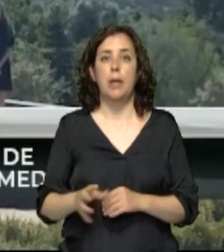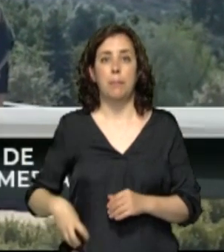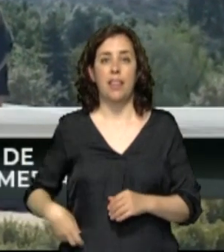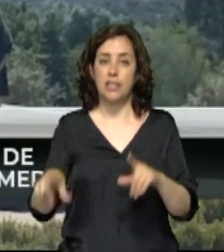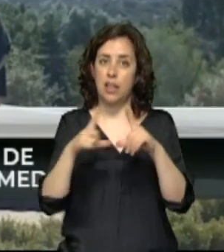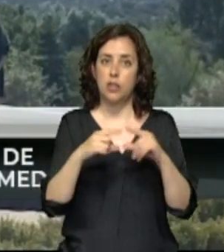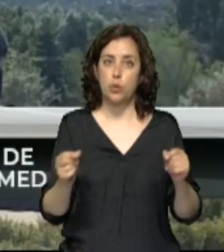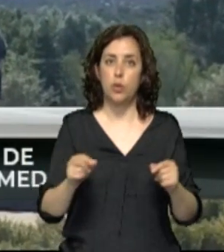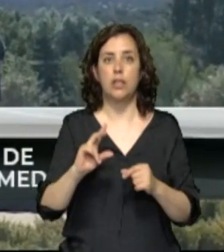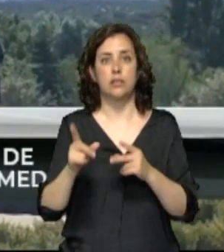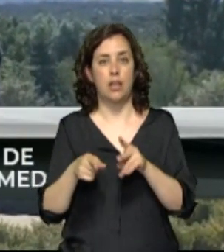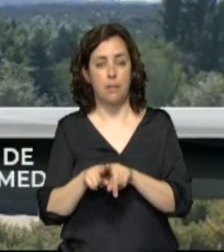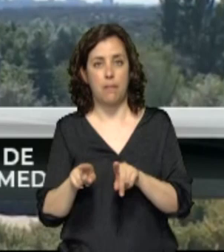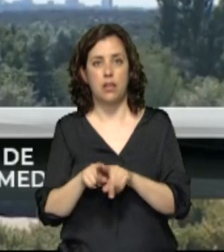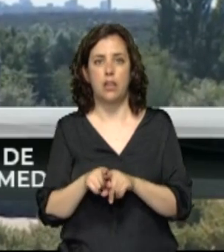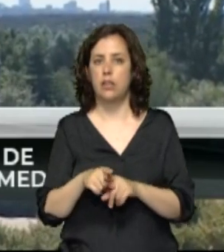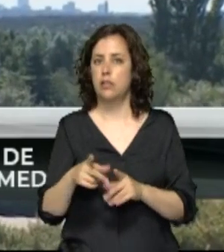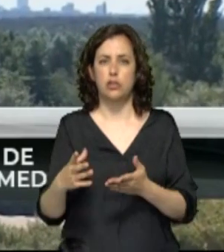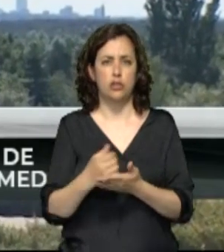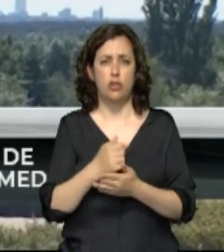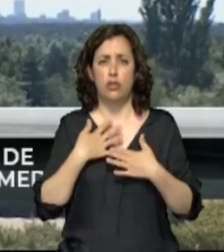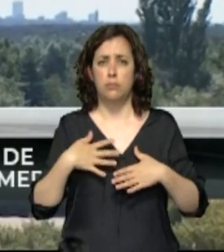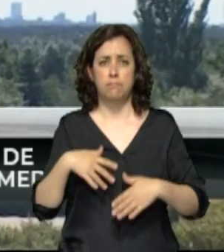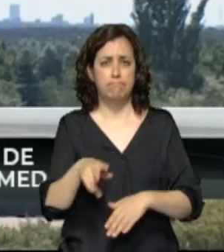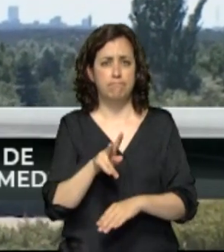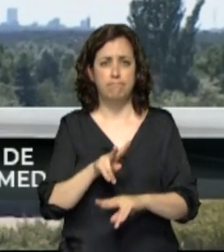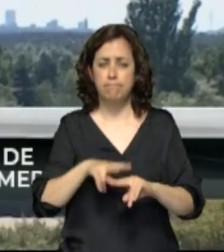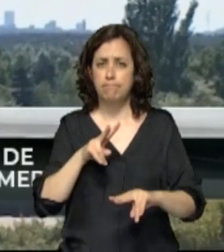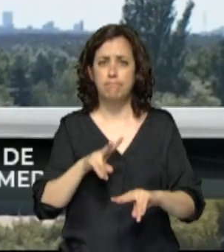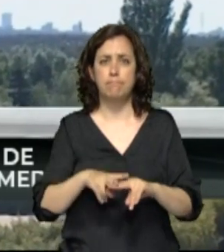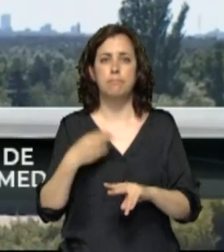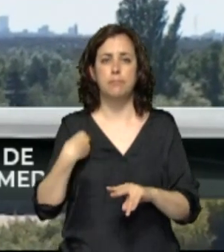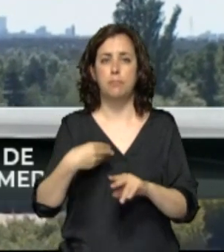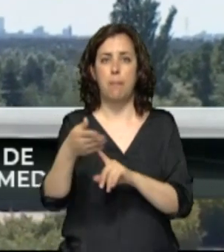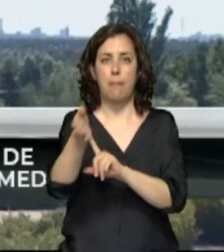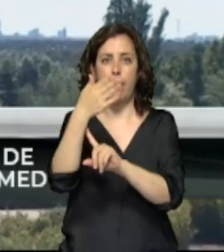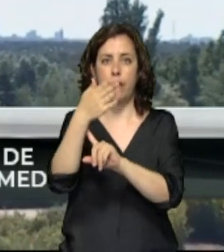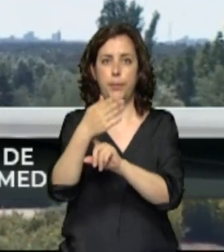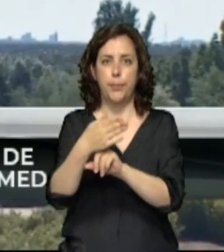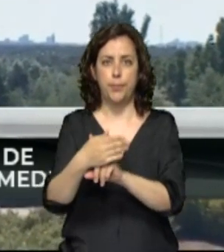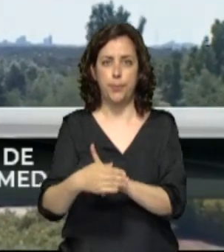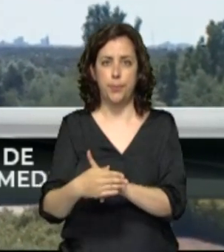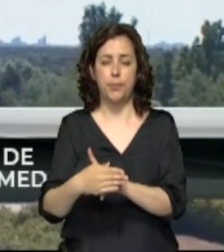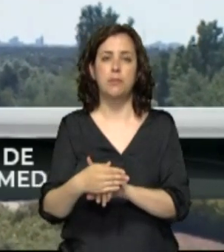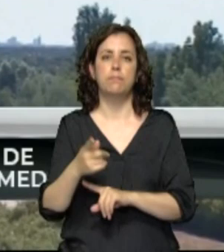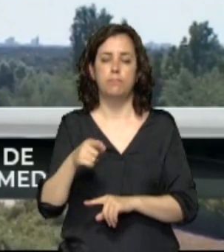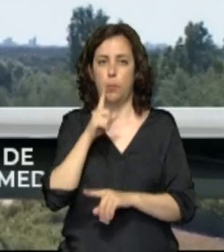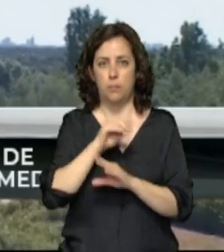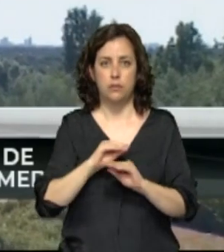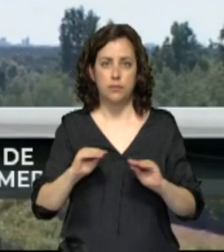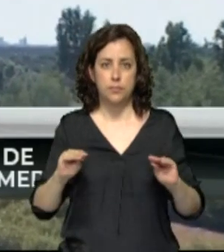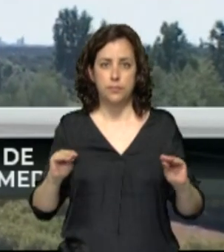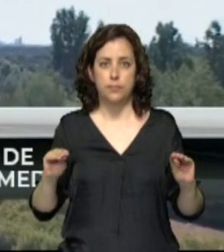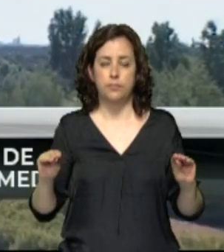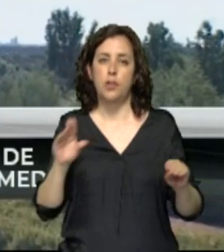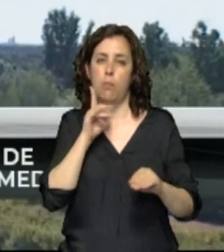que de riguroso luto y ante una bandera de España mediasta... ...han guardado también ese minuto de silencio por las víctimas del COVID-19... ...frente